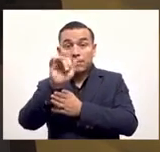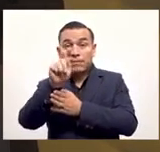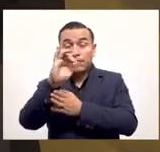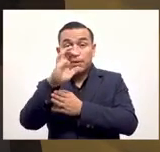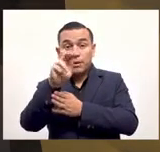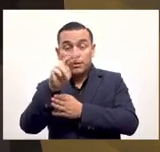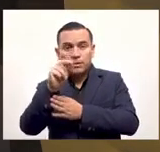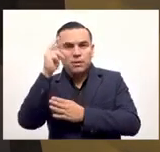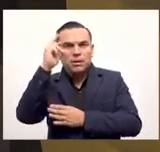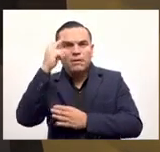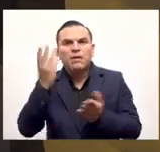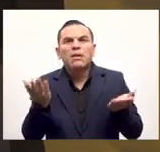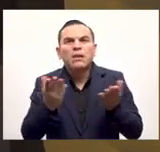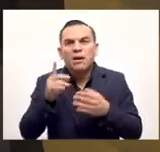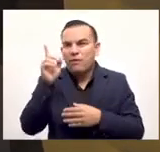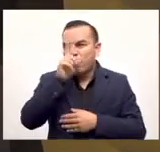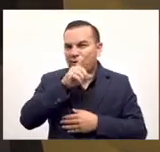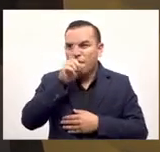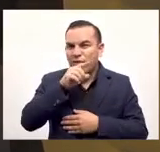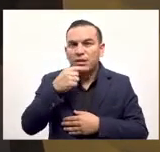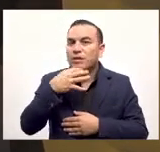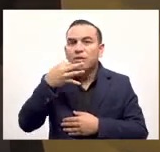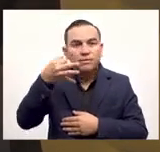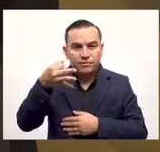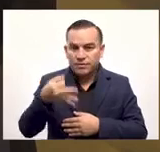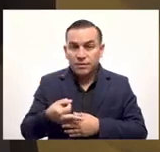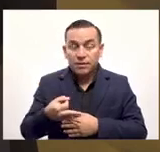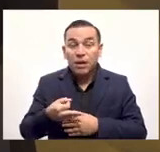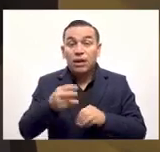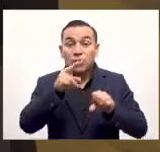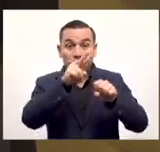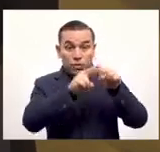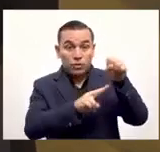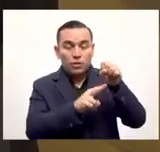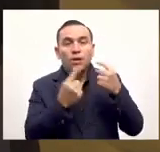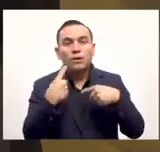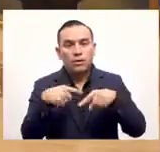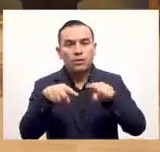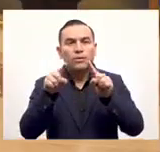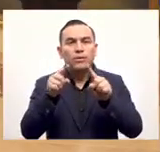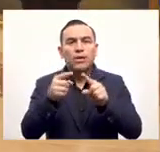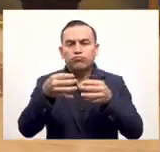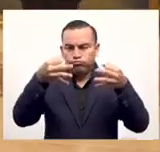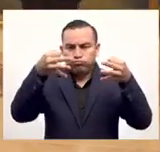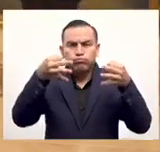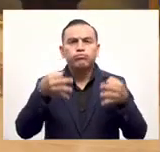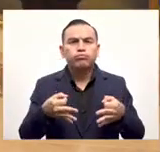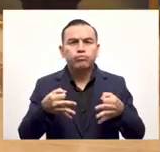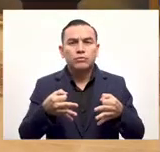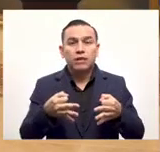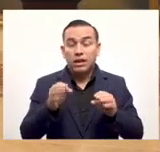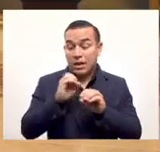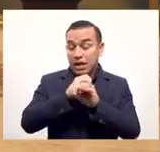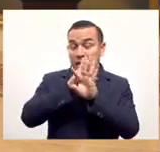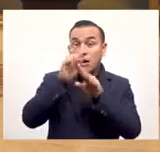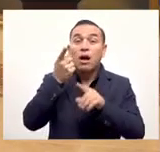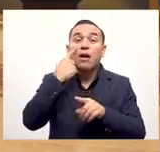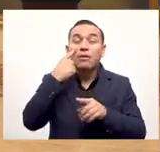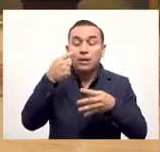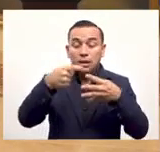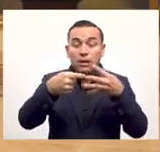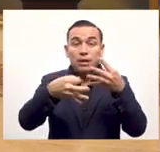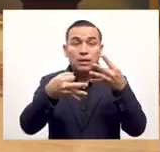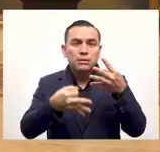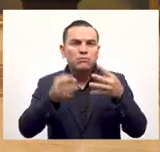circulación. Eso es una falsedad y además es un absurdo, ya que el dólar va a seguir siendo una moneda de curso legal, está expresamente en la